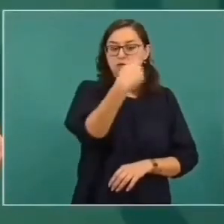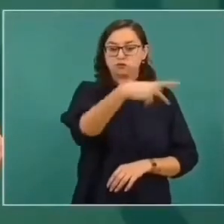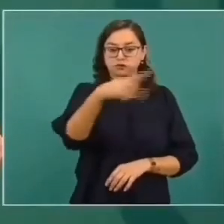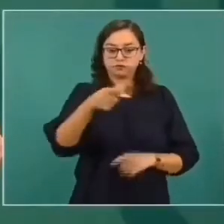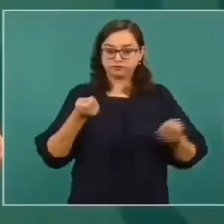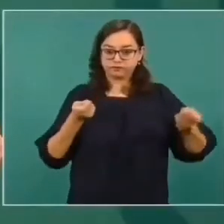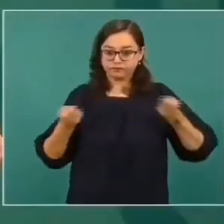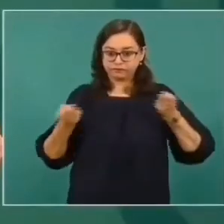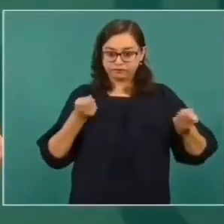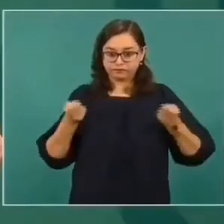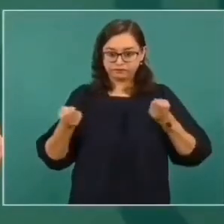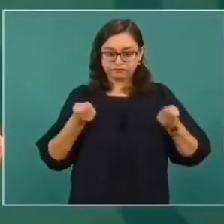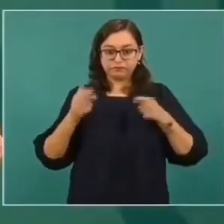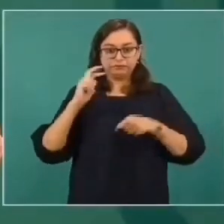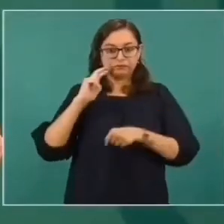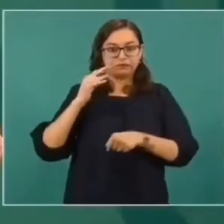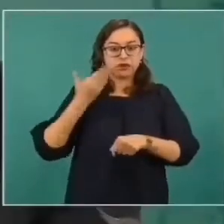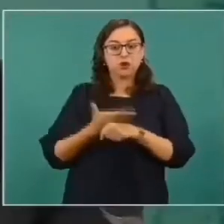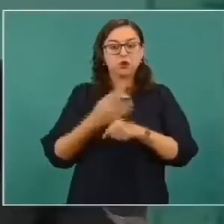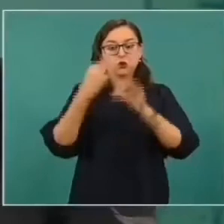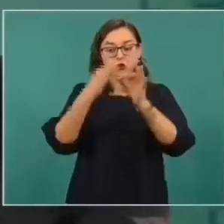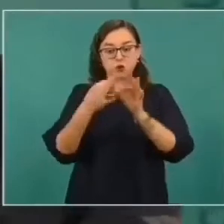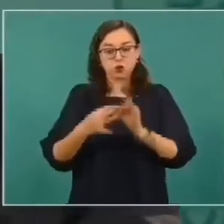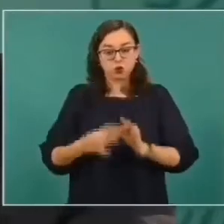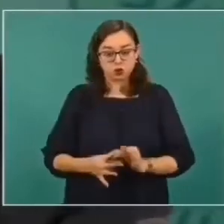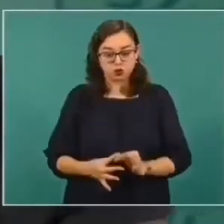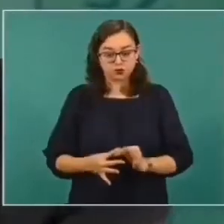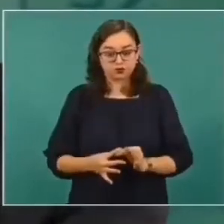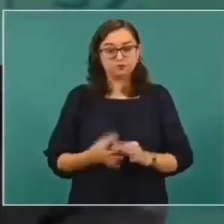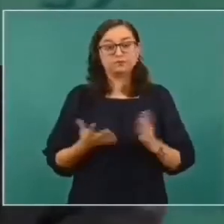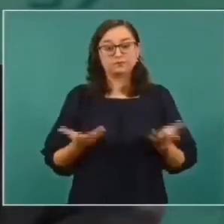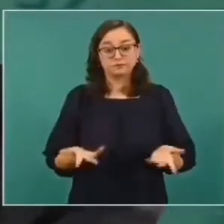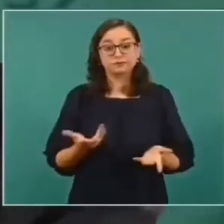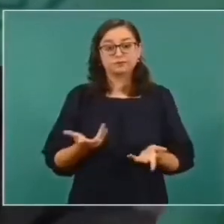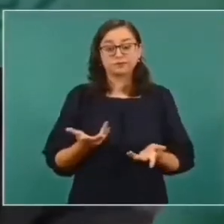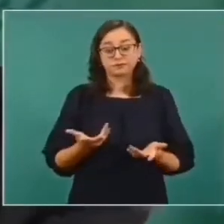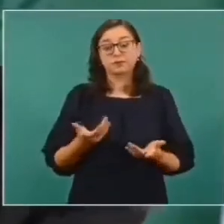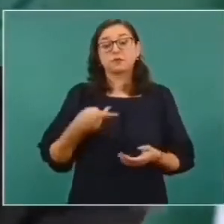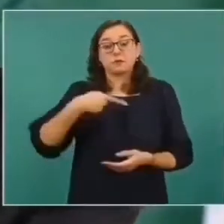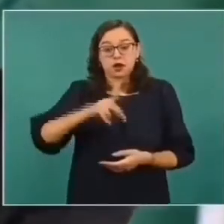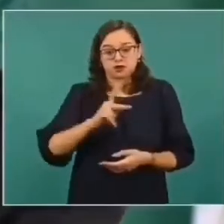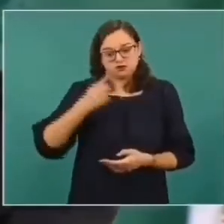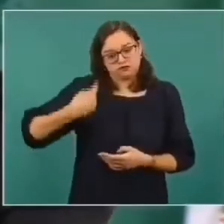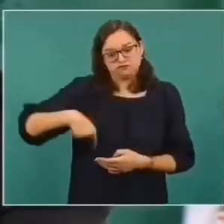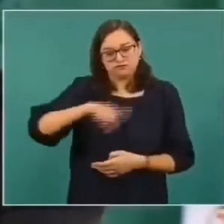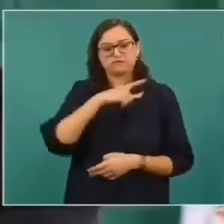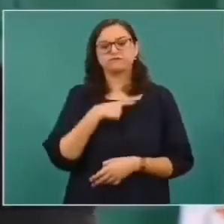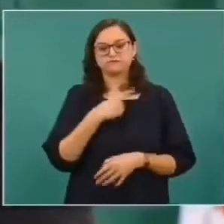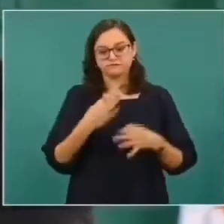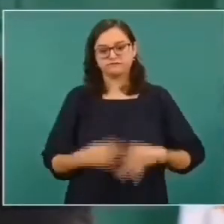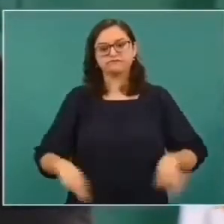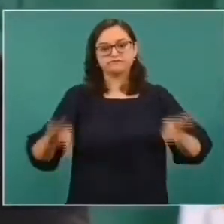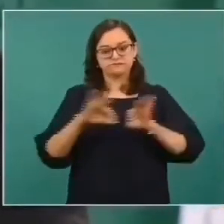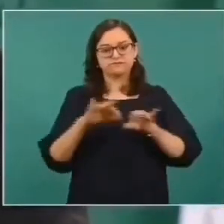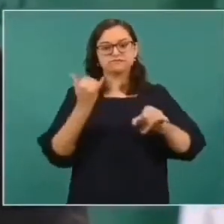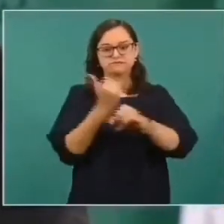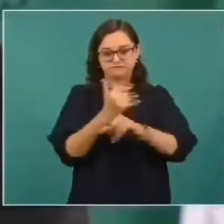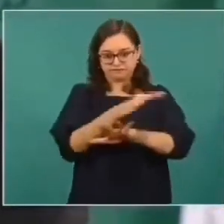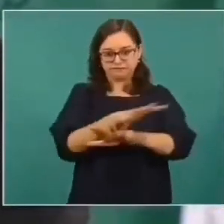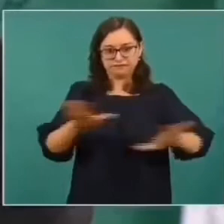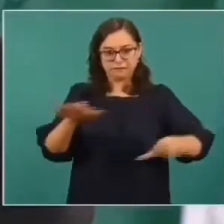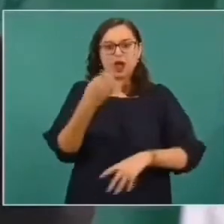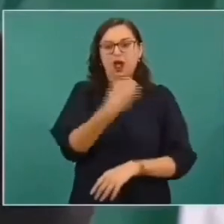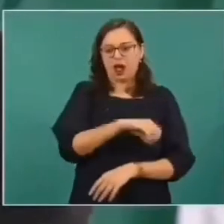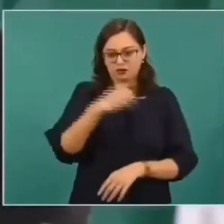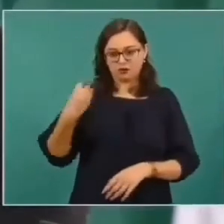todos actuemos de manera responsable. Y sí es importante la información, y tenemos nosotros la obligación de